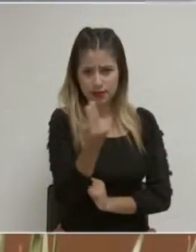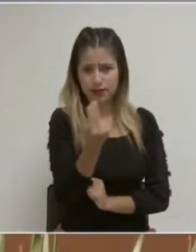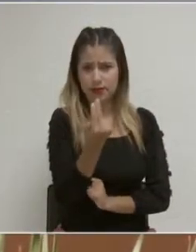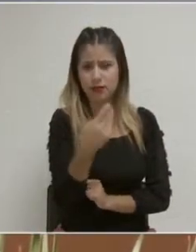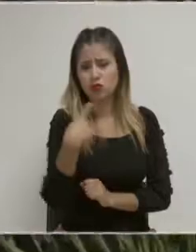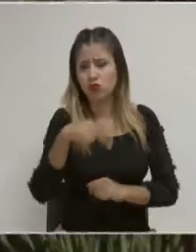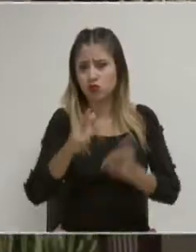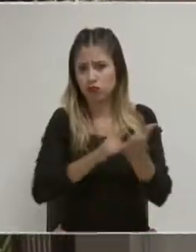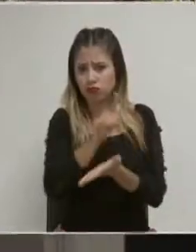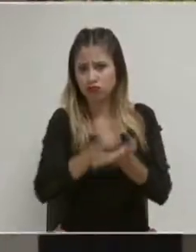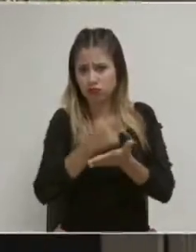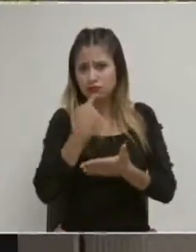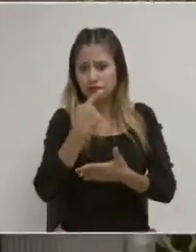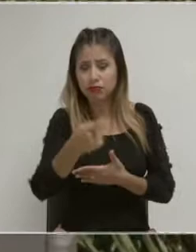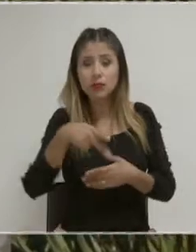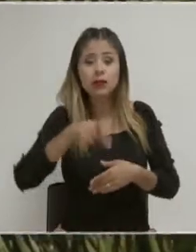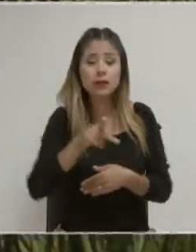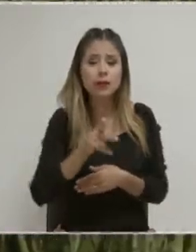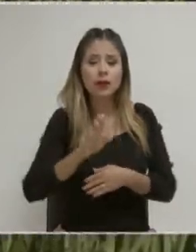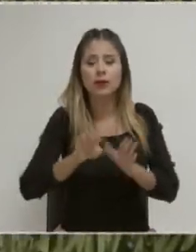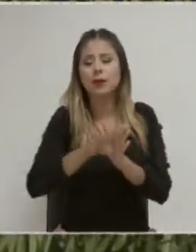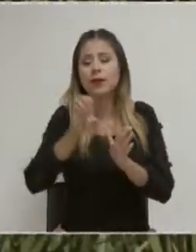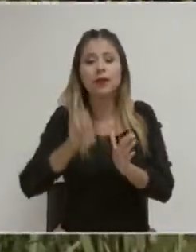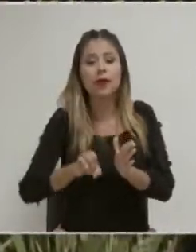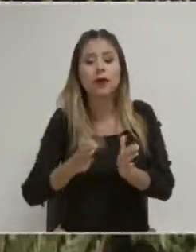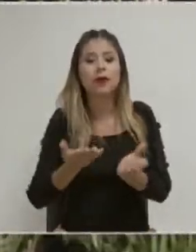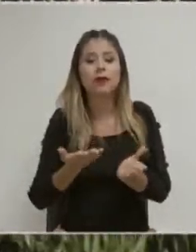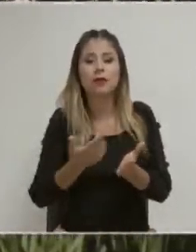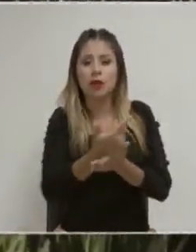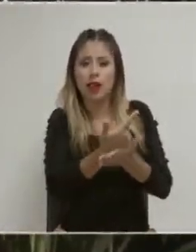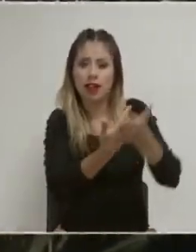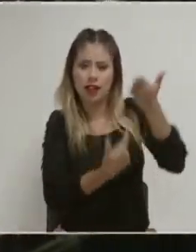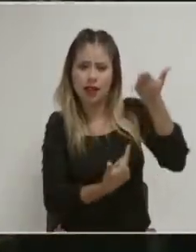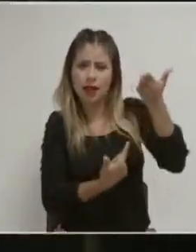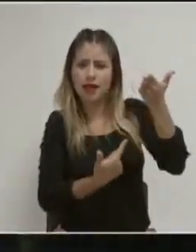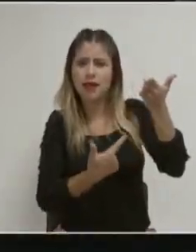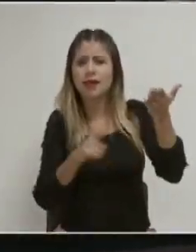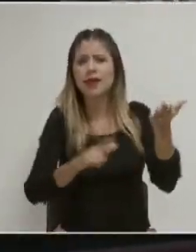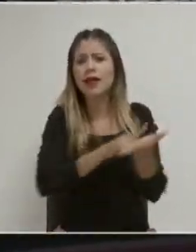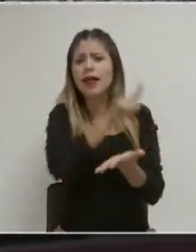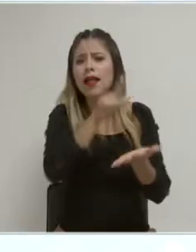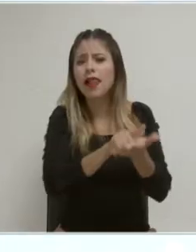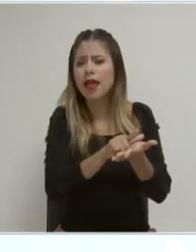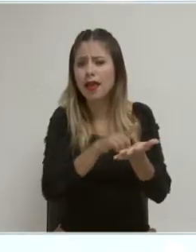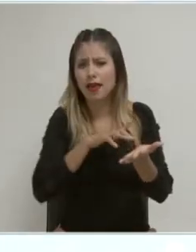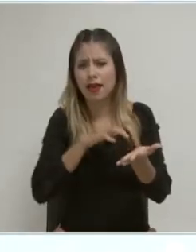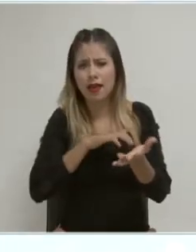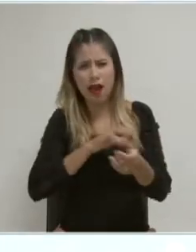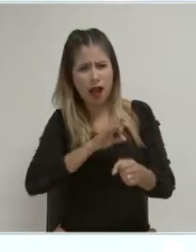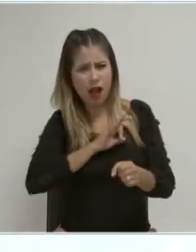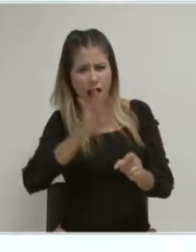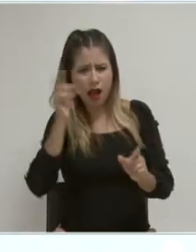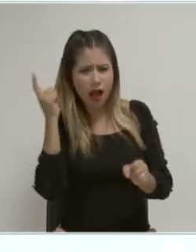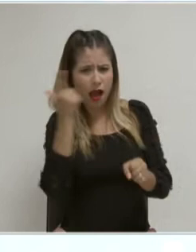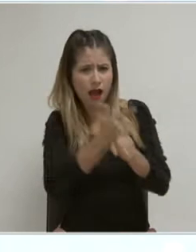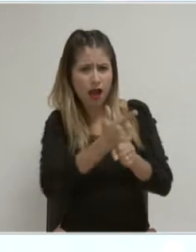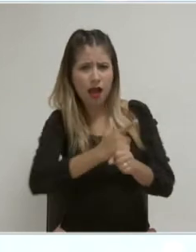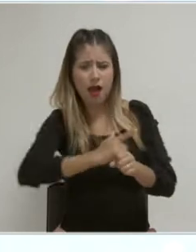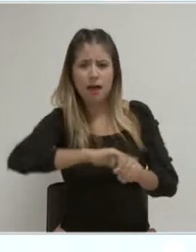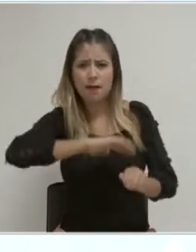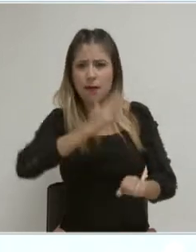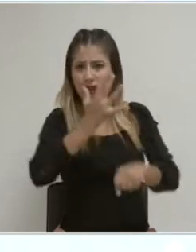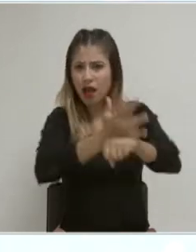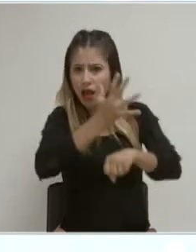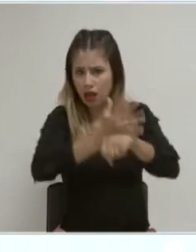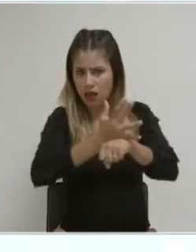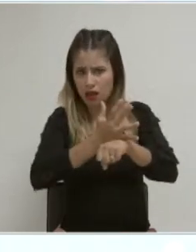el listado, por ejemplo, de nuestra ley penal. Efectivamente, mucho se ha hecho